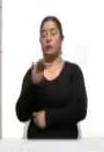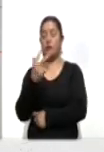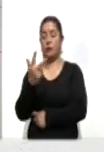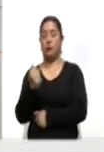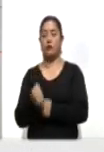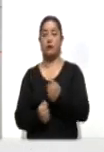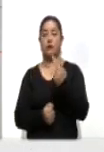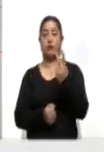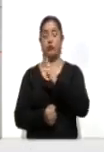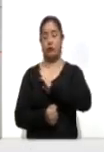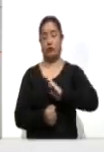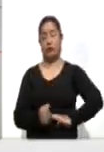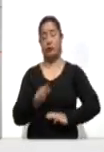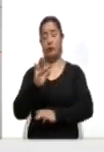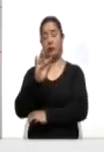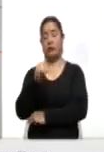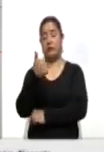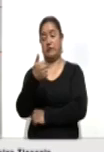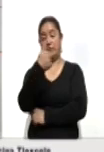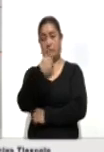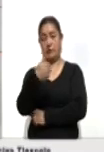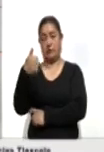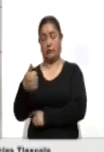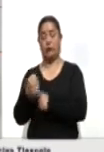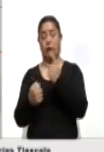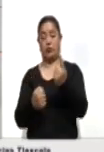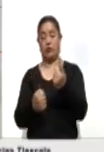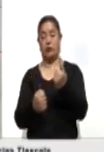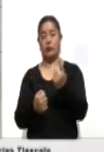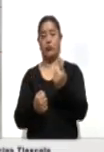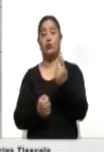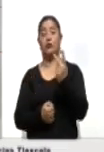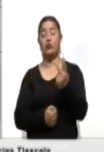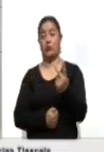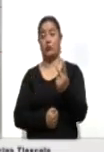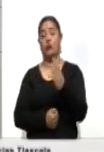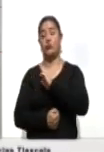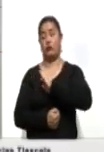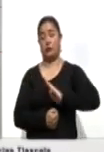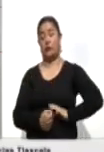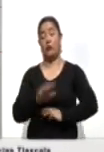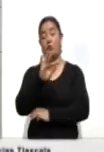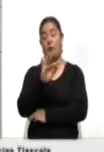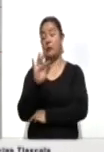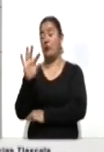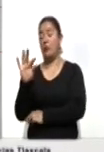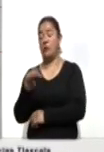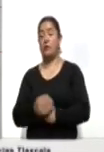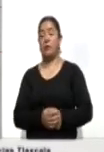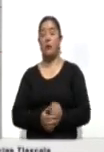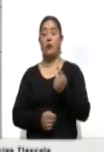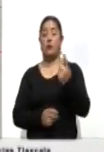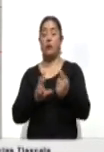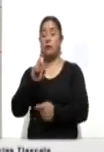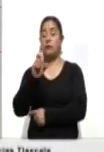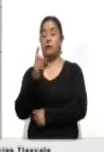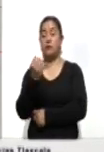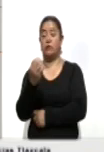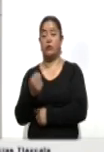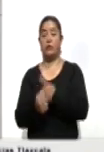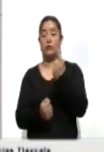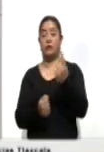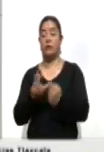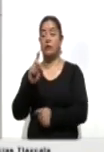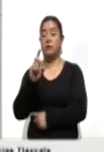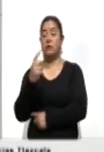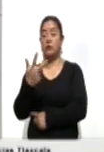Texoloc y Sanctorum 46, Muñoz de Domingo Arenas y Santa Polonia Teacalco 40, Mazatecochco 39, Españita 38,